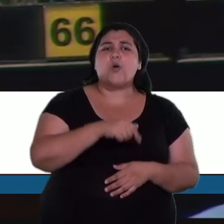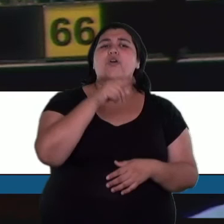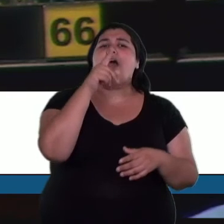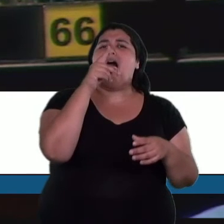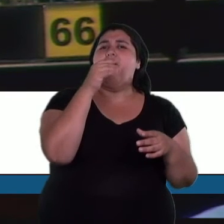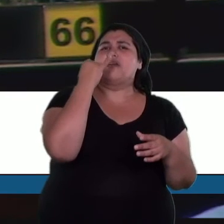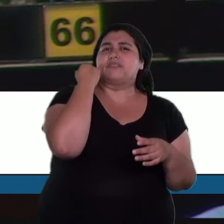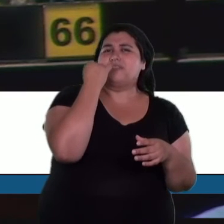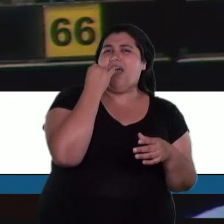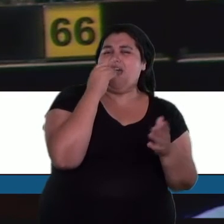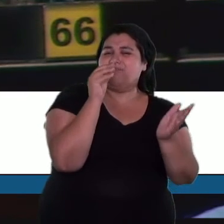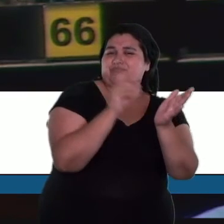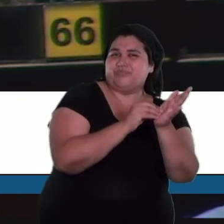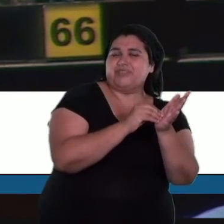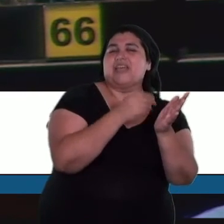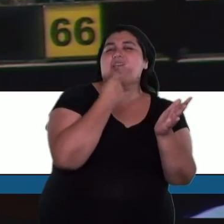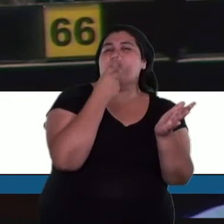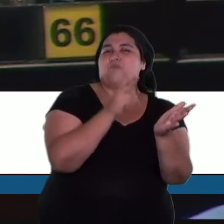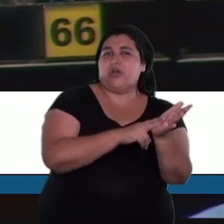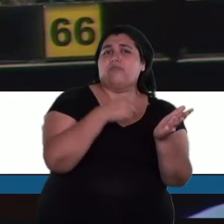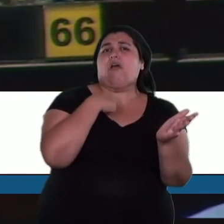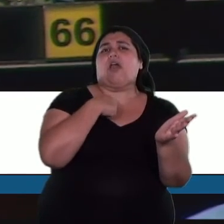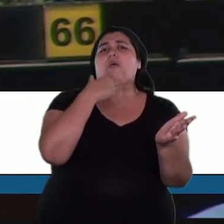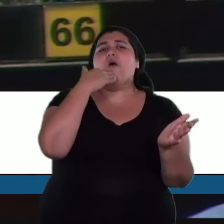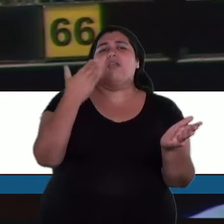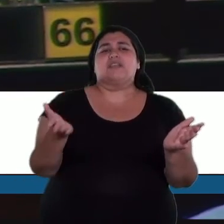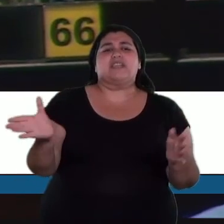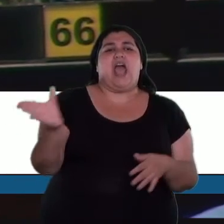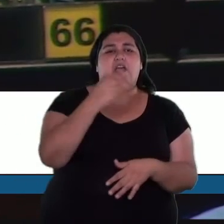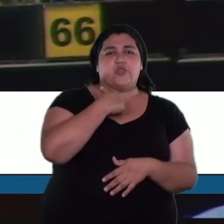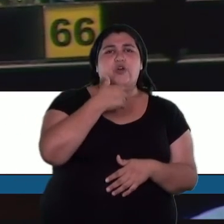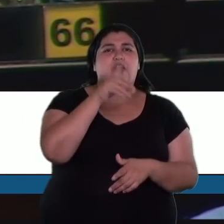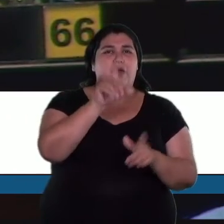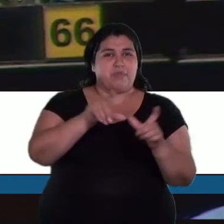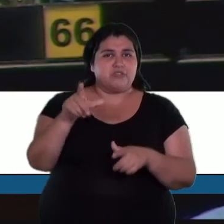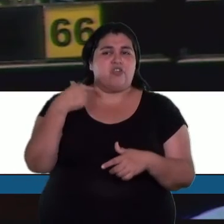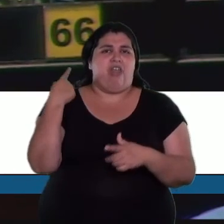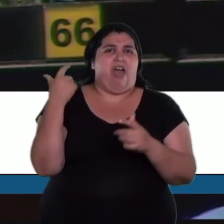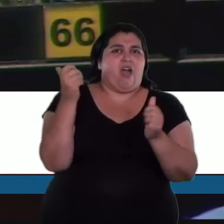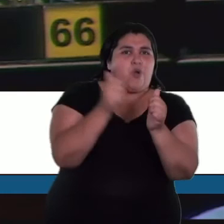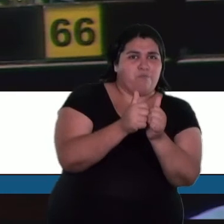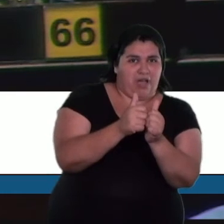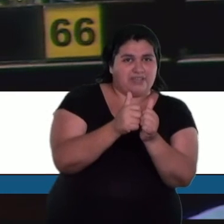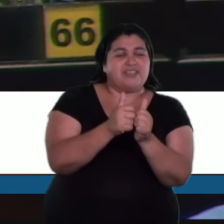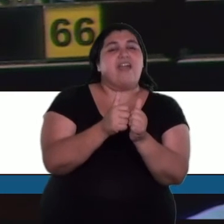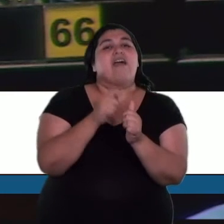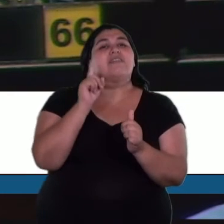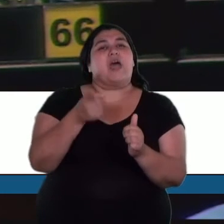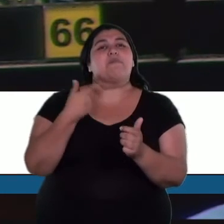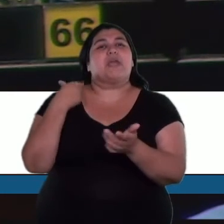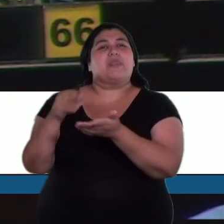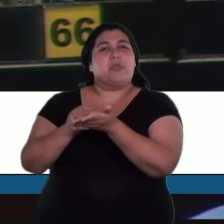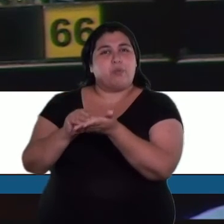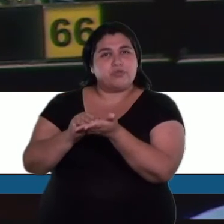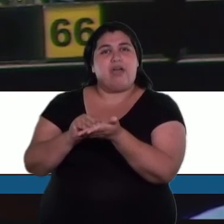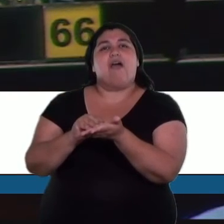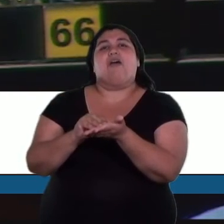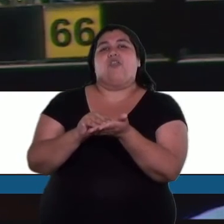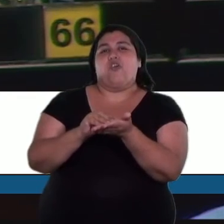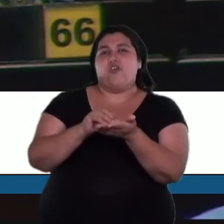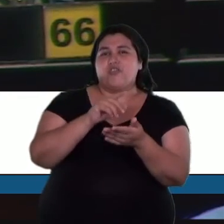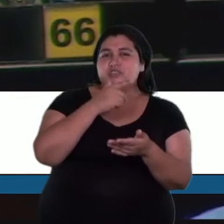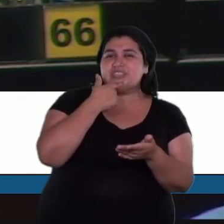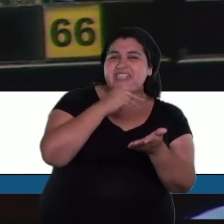impositiva. Y quería agradecer a todos los que nos acompañaron. En este pedido. Especialmente a los diputados, a los